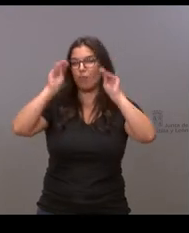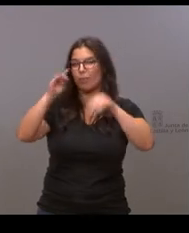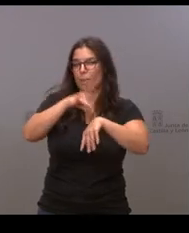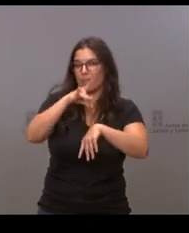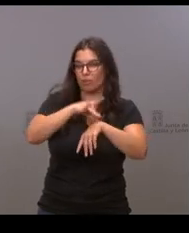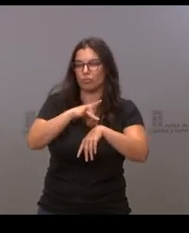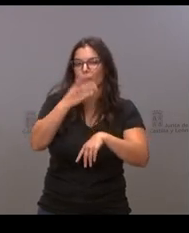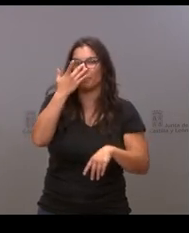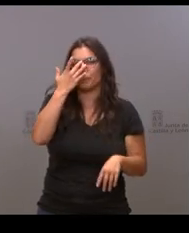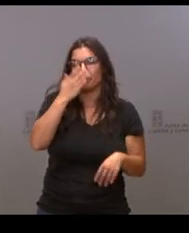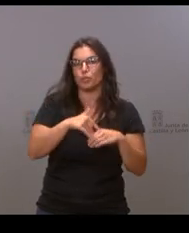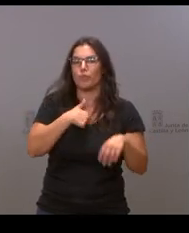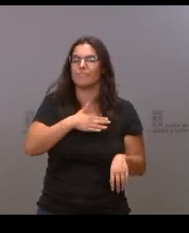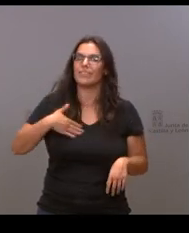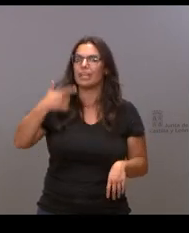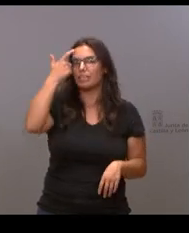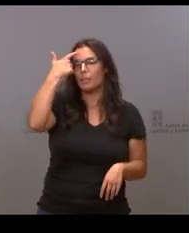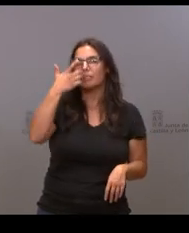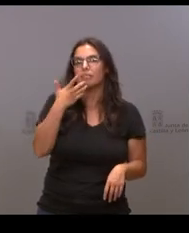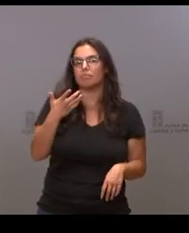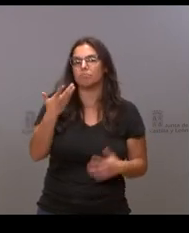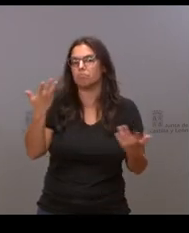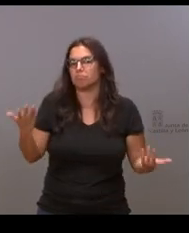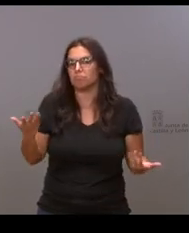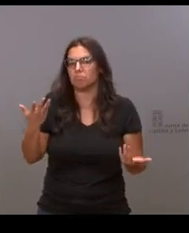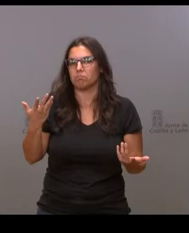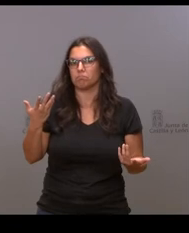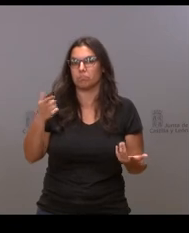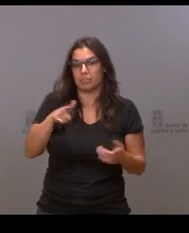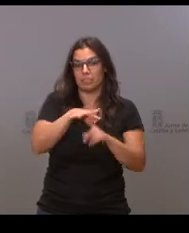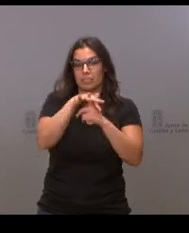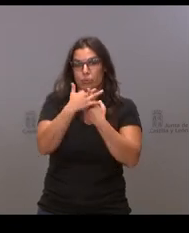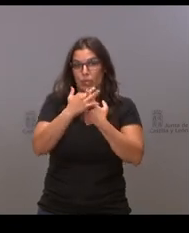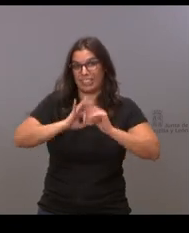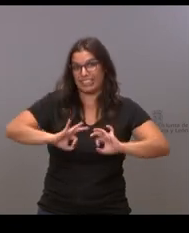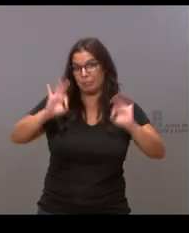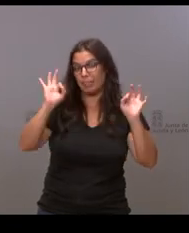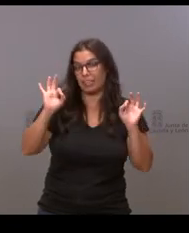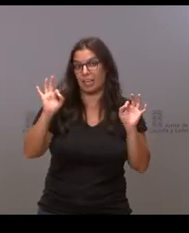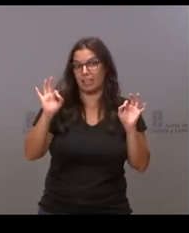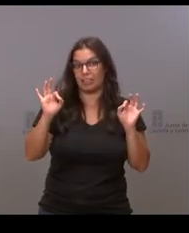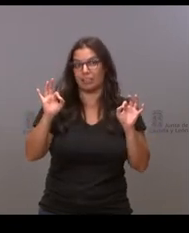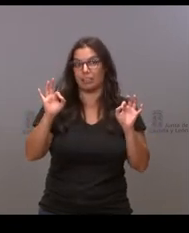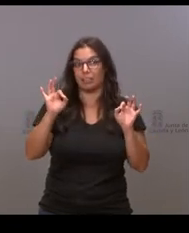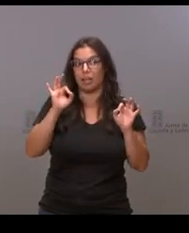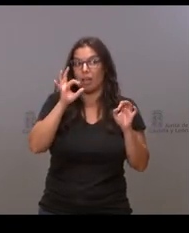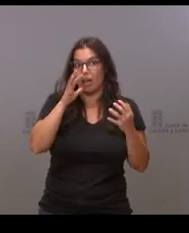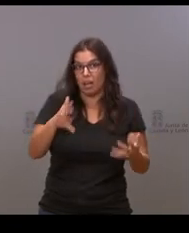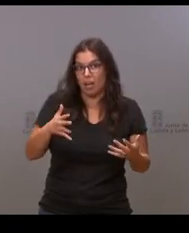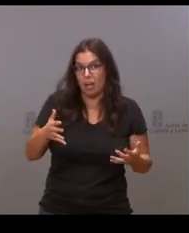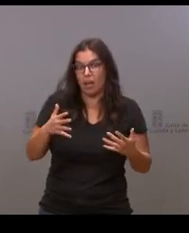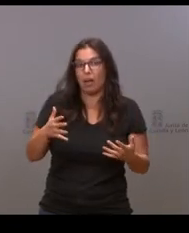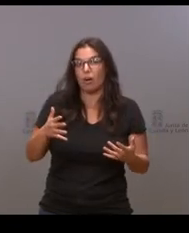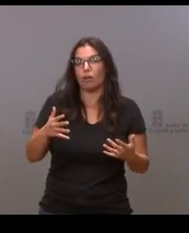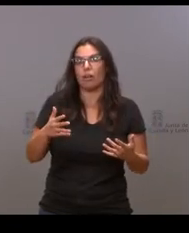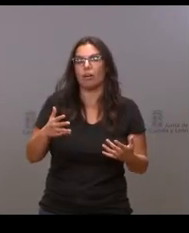bueno quería conocer si habría un planteamiento en esta situación excepcional favorable ahora sí a la puesta en marcha de